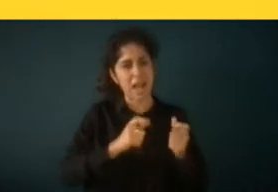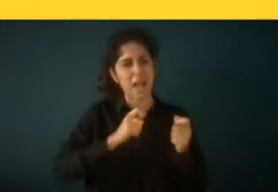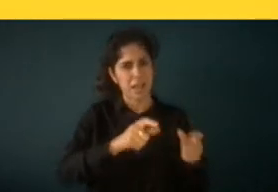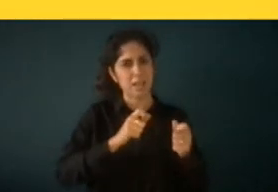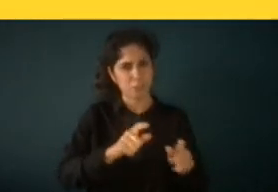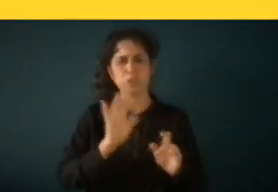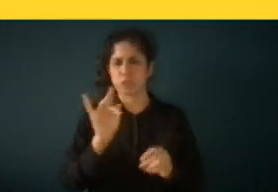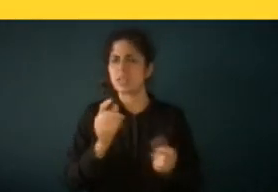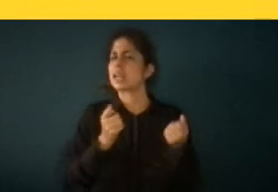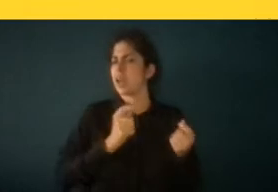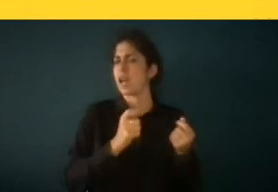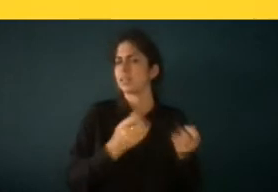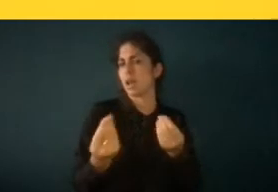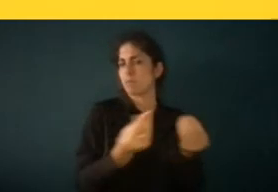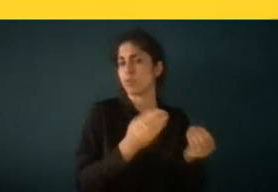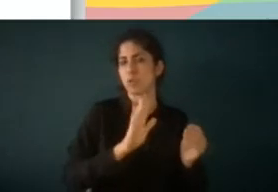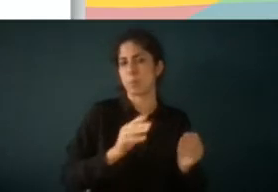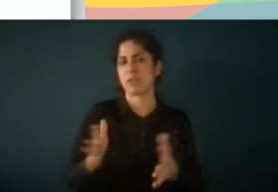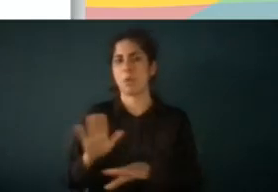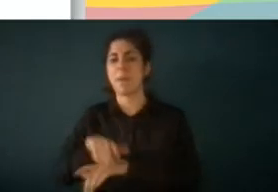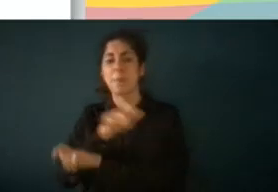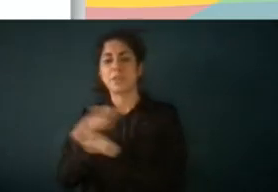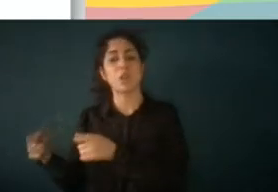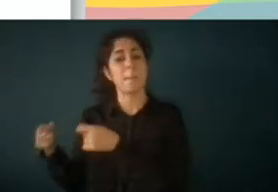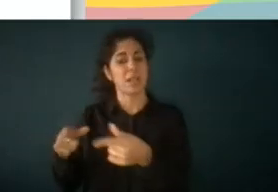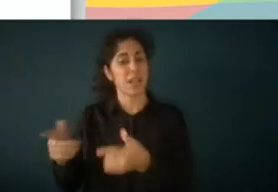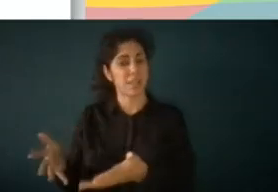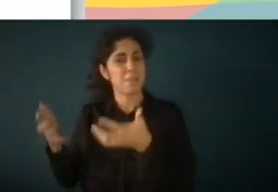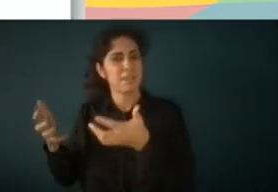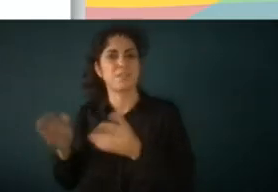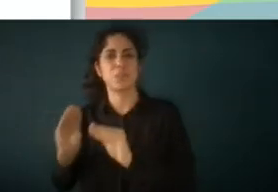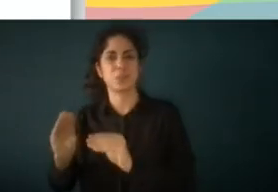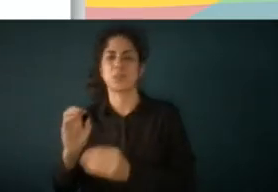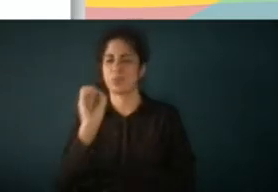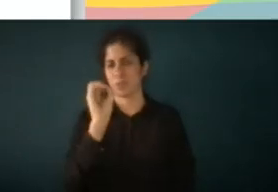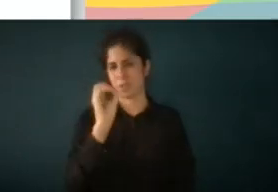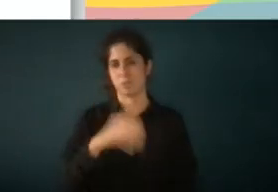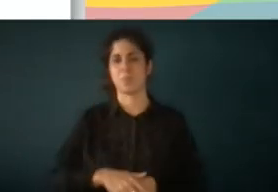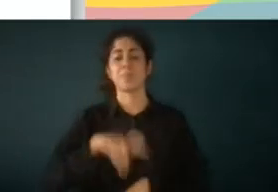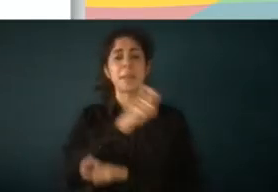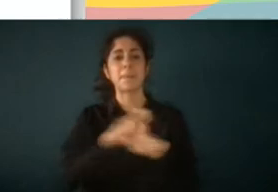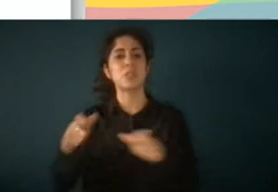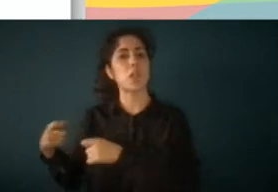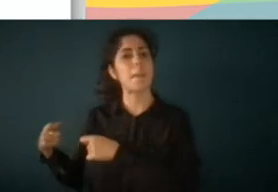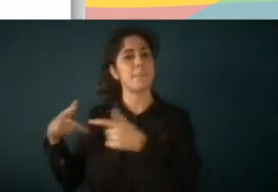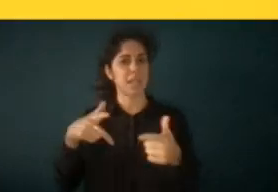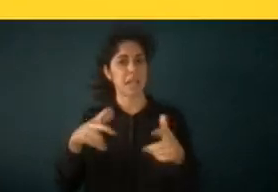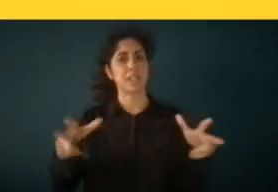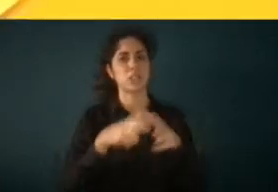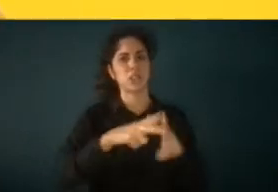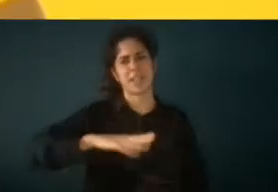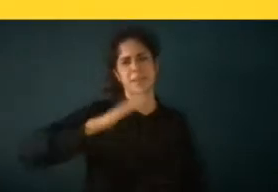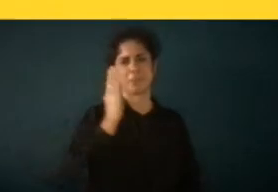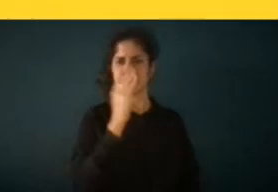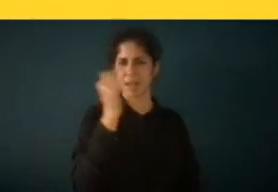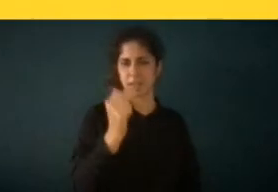migrantes y a la última ahora sí las personas migrantes no perjudican a la sociedad más bien lo contrario aquí está